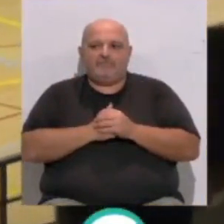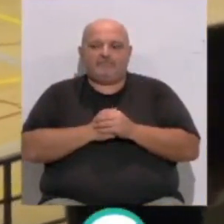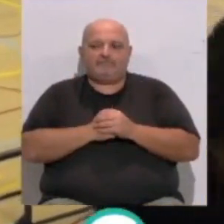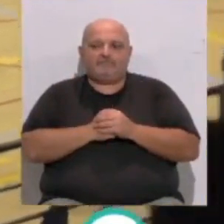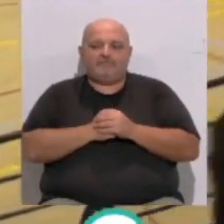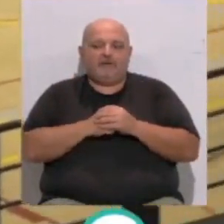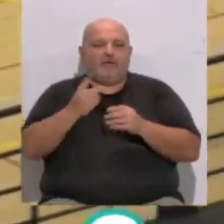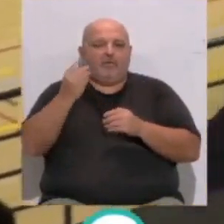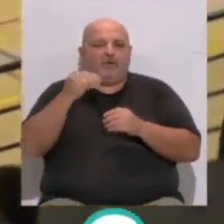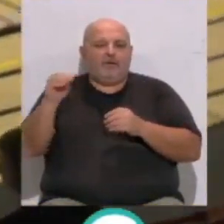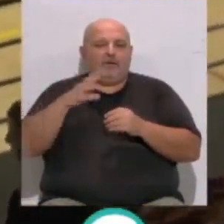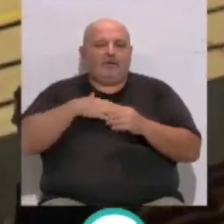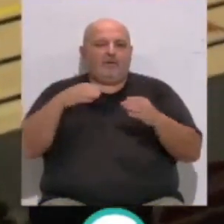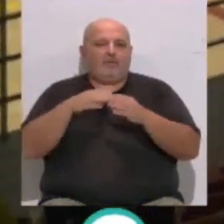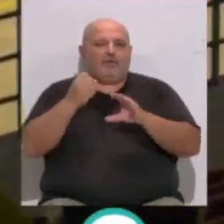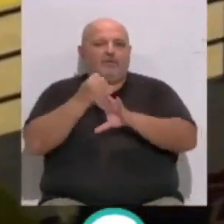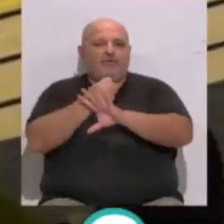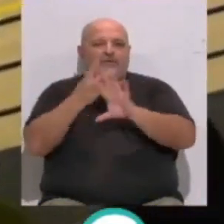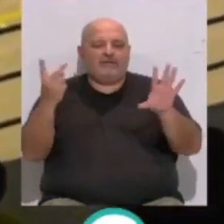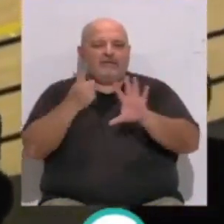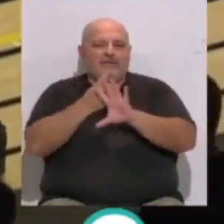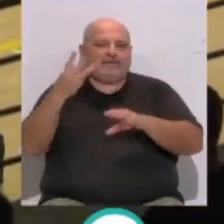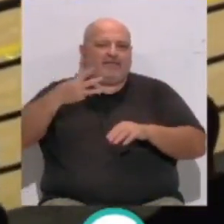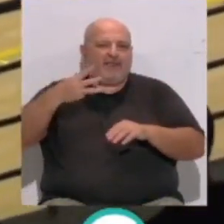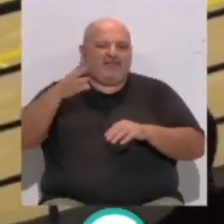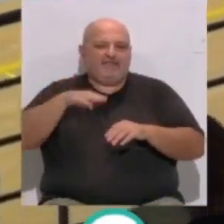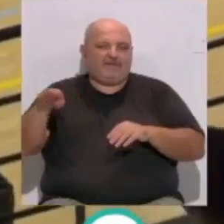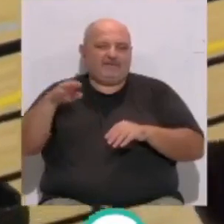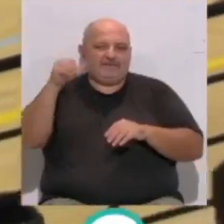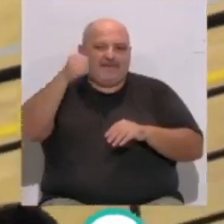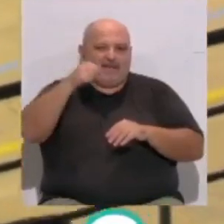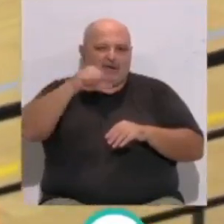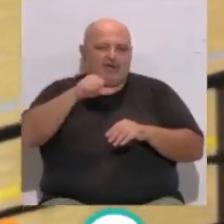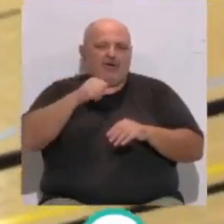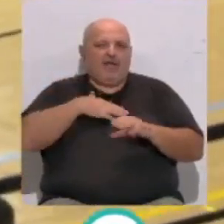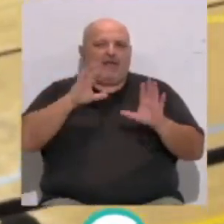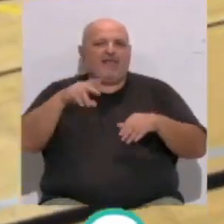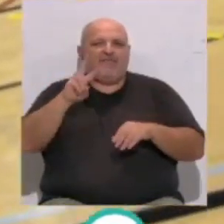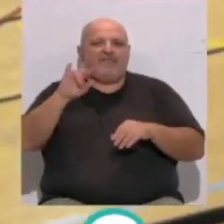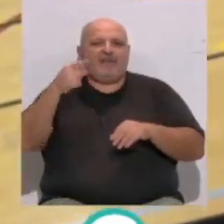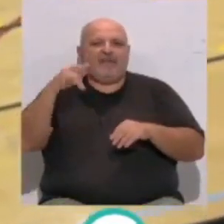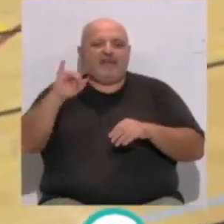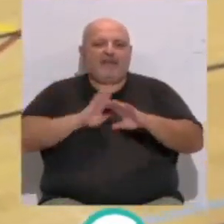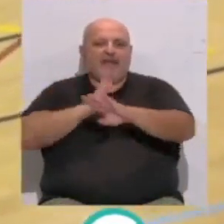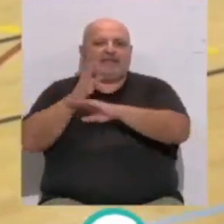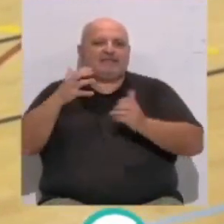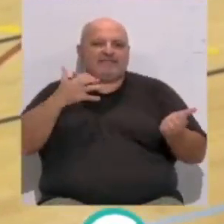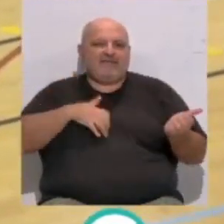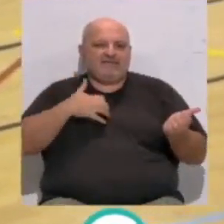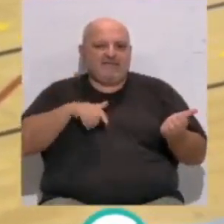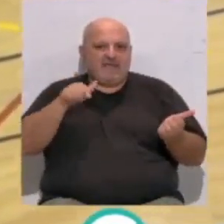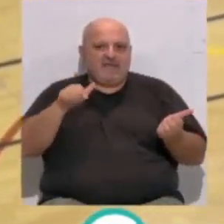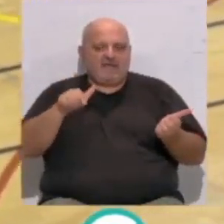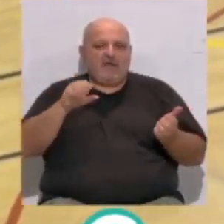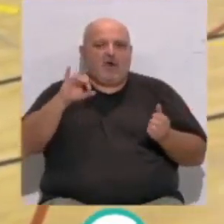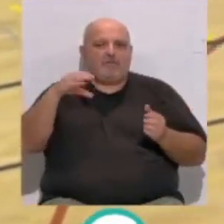Y un apunte más. En el grupo 17 de tercera división senior masculina, el Cádiz Virgili, que se desplazará hasta Sevilla. Se medirá